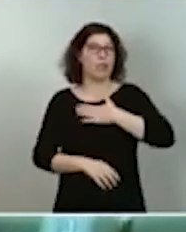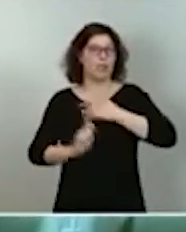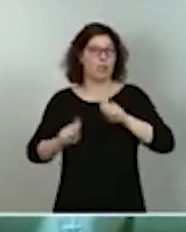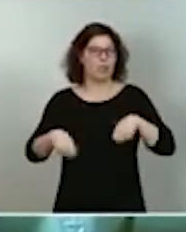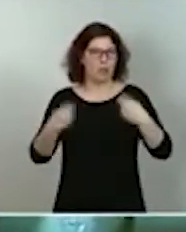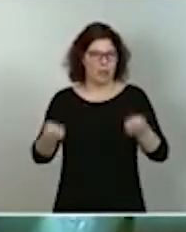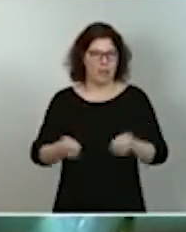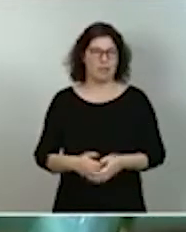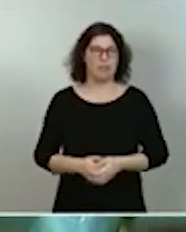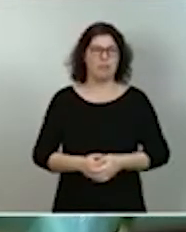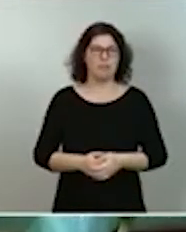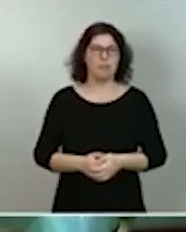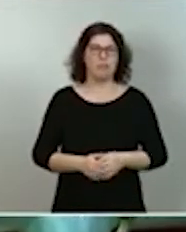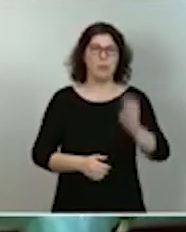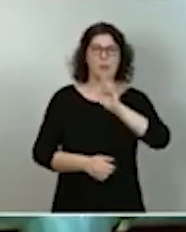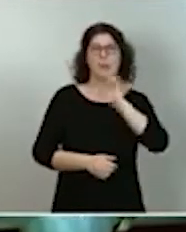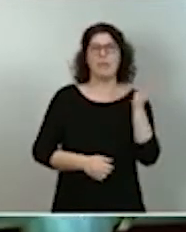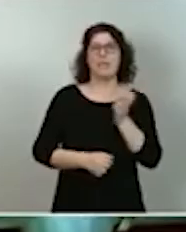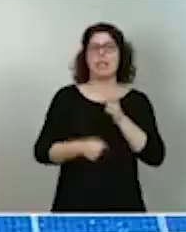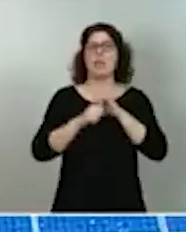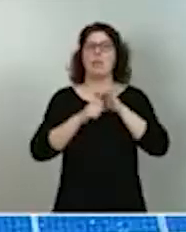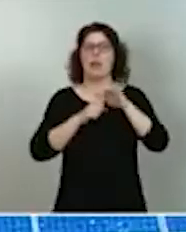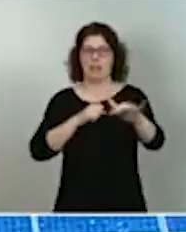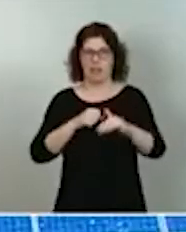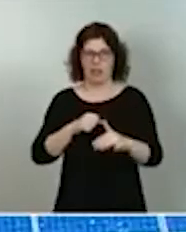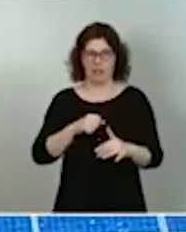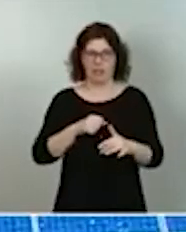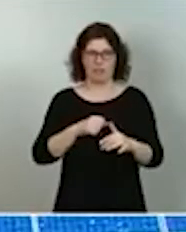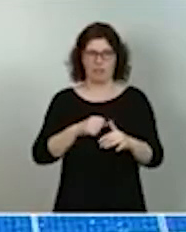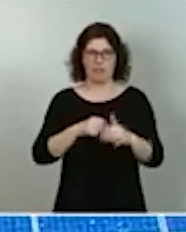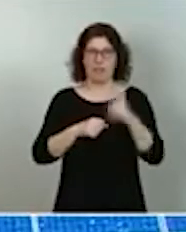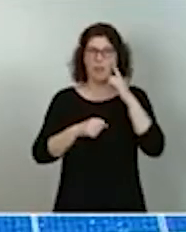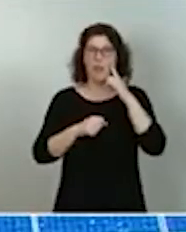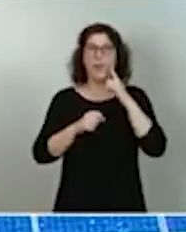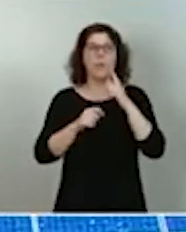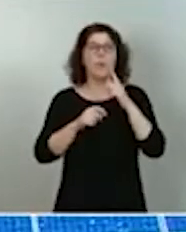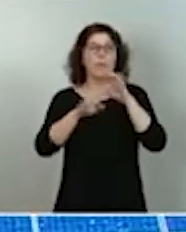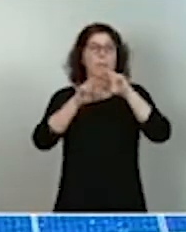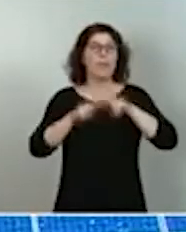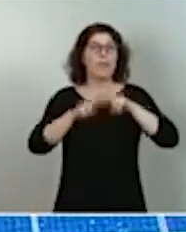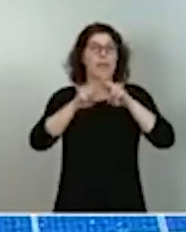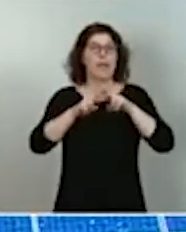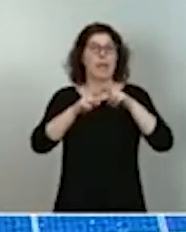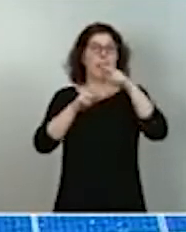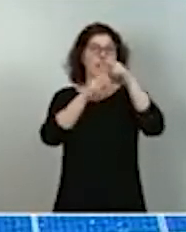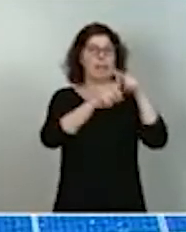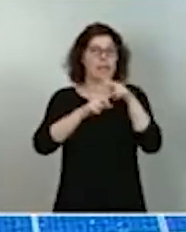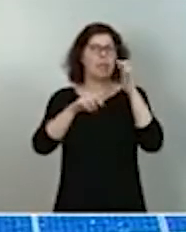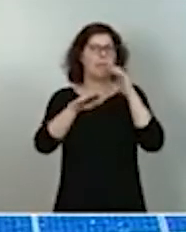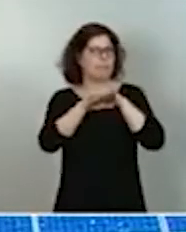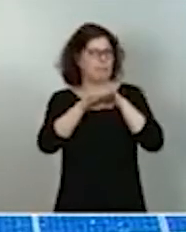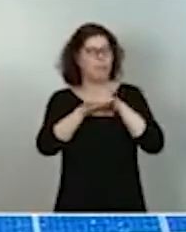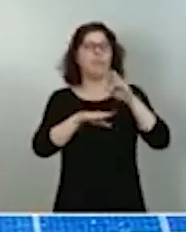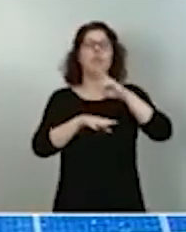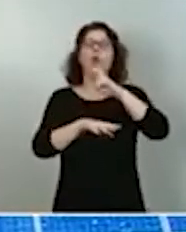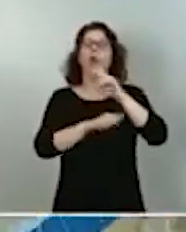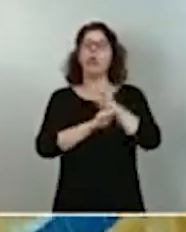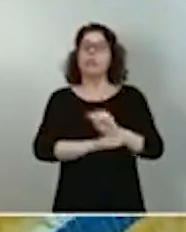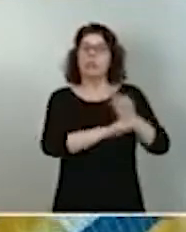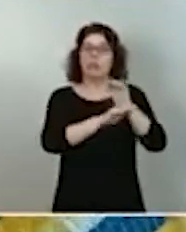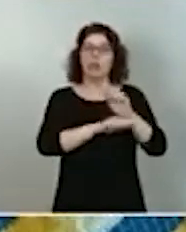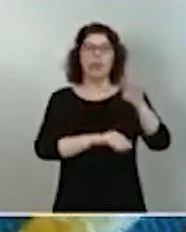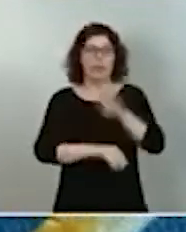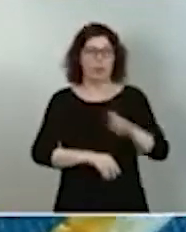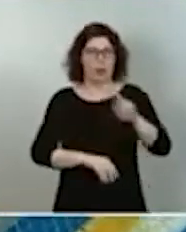Biodiversidad marina, con vigilancia satelital y digital y estrategias de conservación y recuperación in situ,